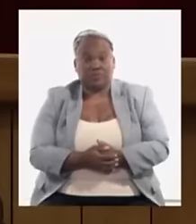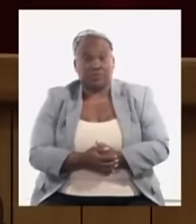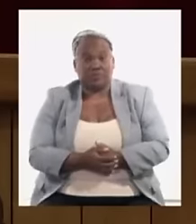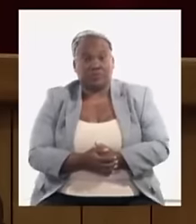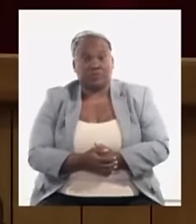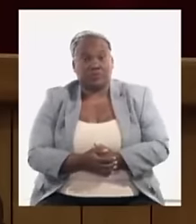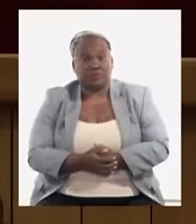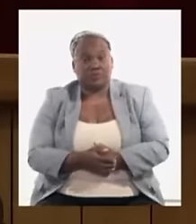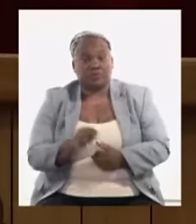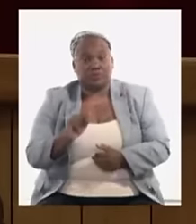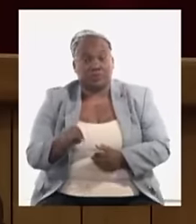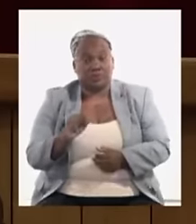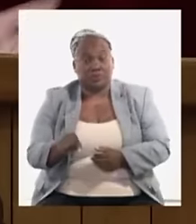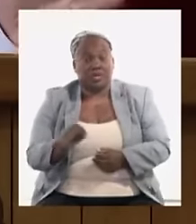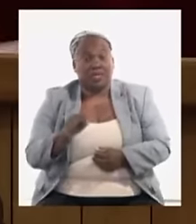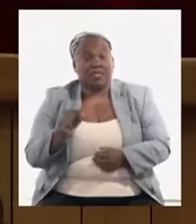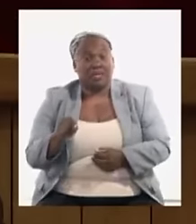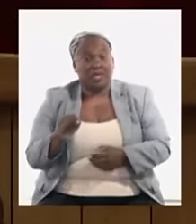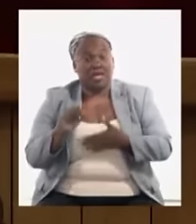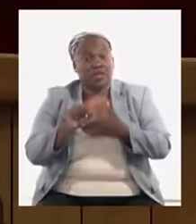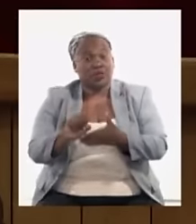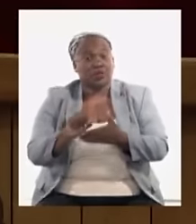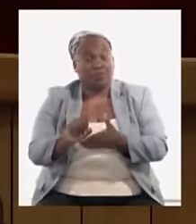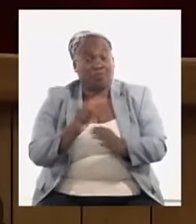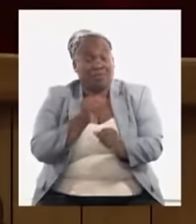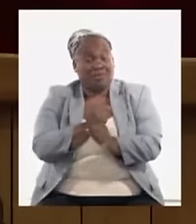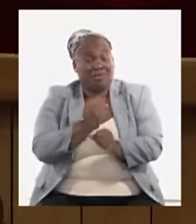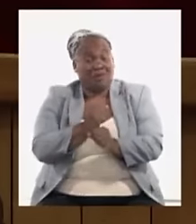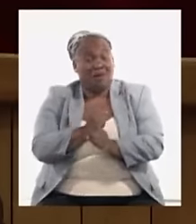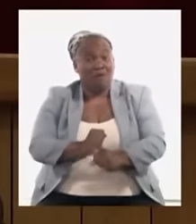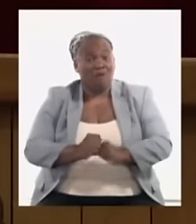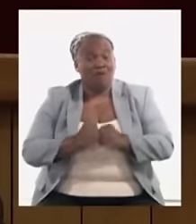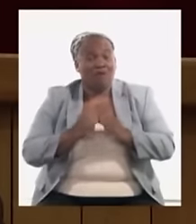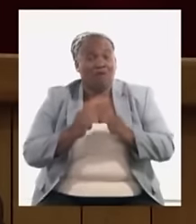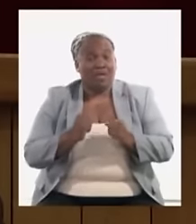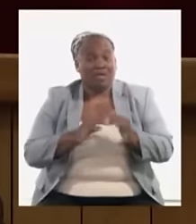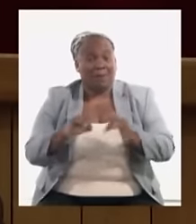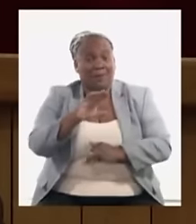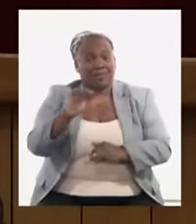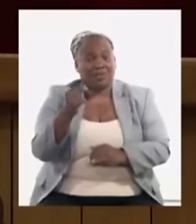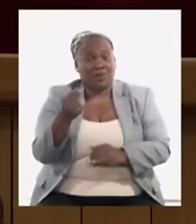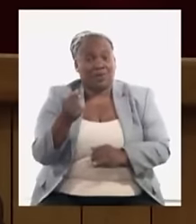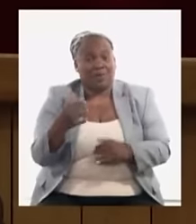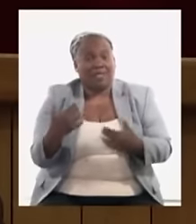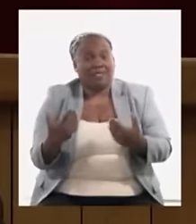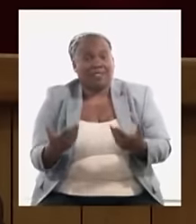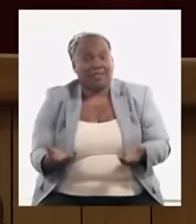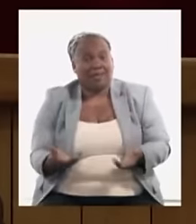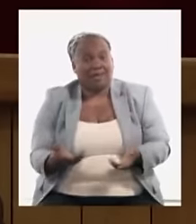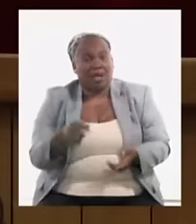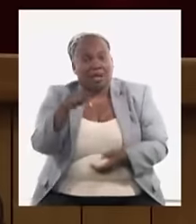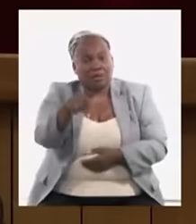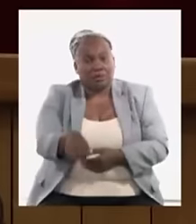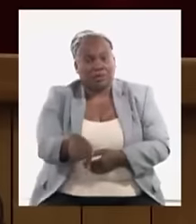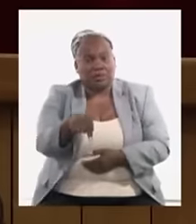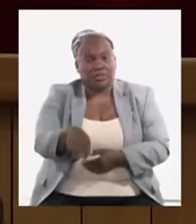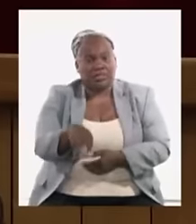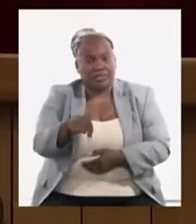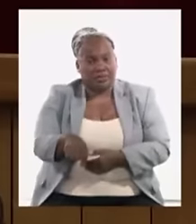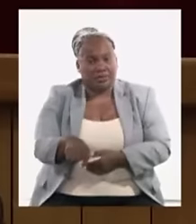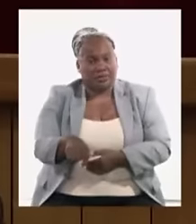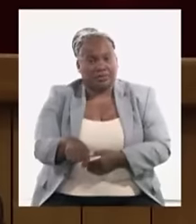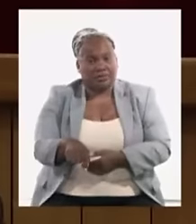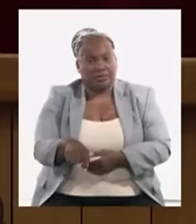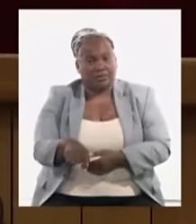de eliminación de los subsidios se trabaja intensamente por el Ministerio de Economía para una actualización de qué es que es